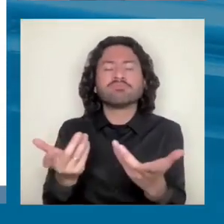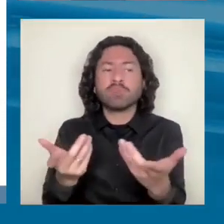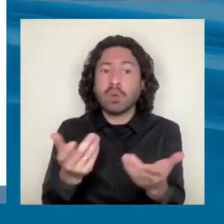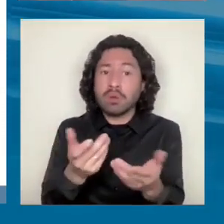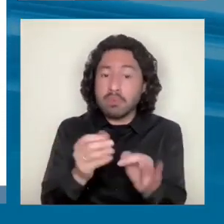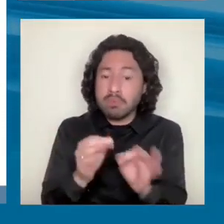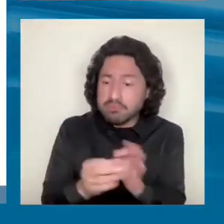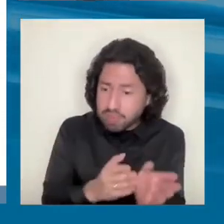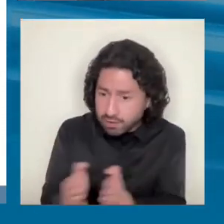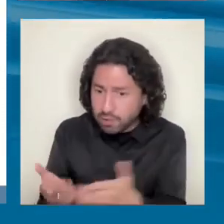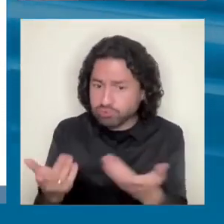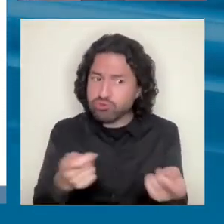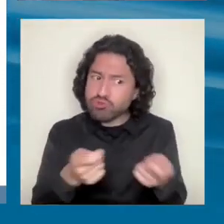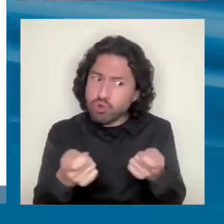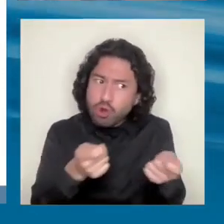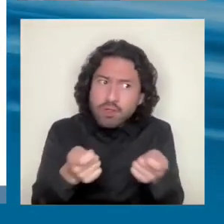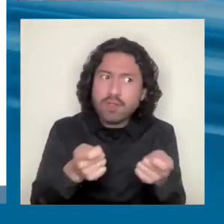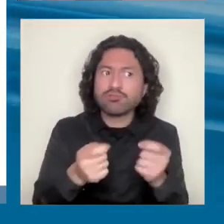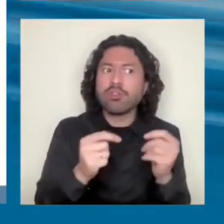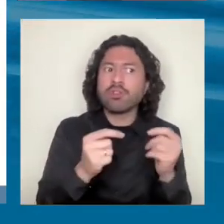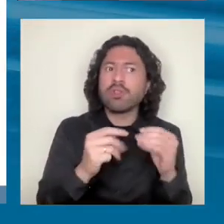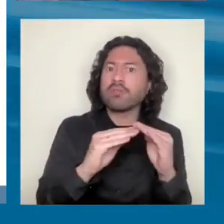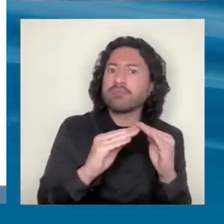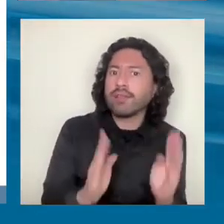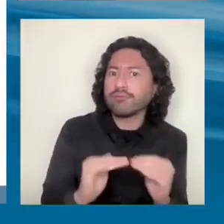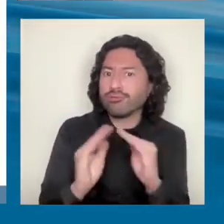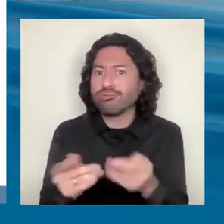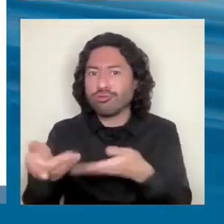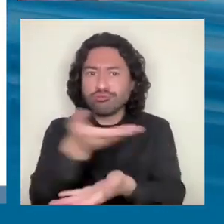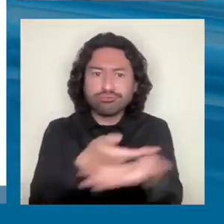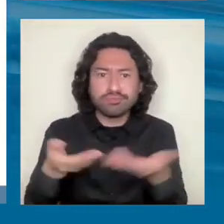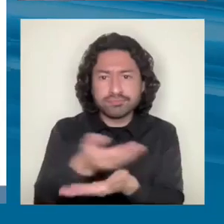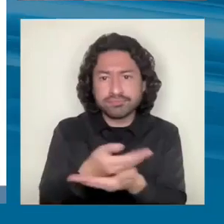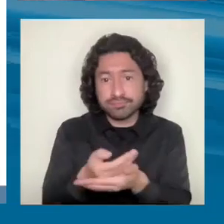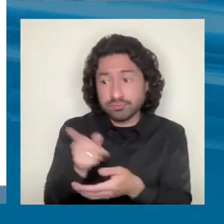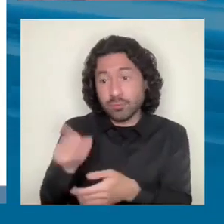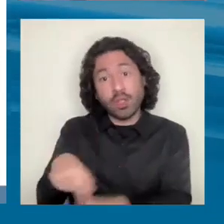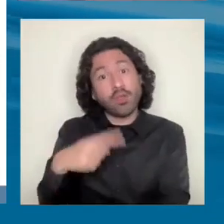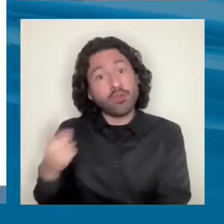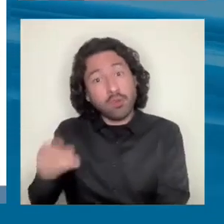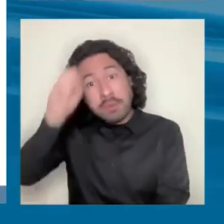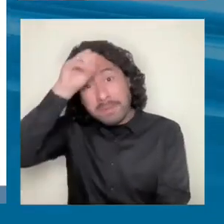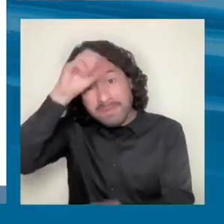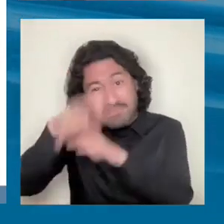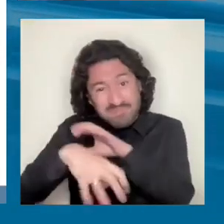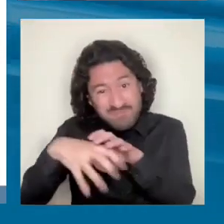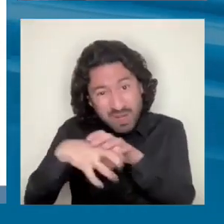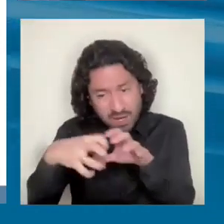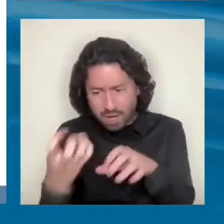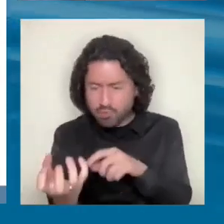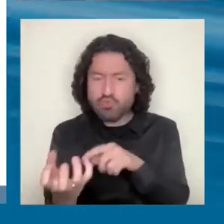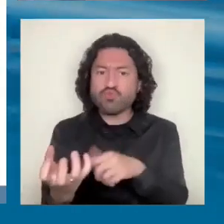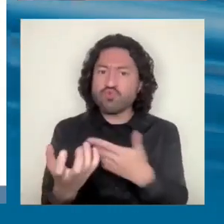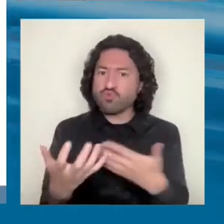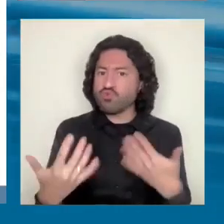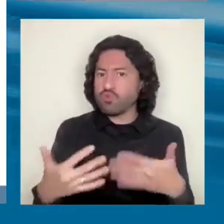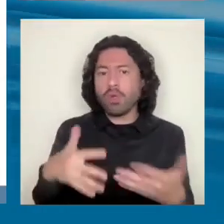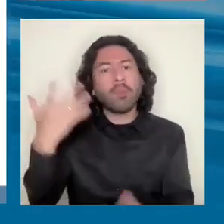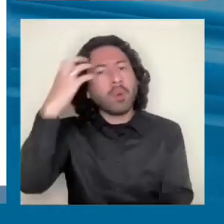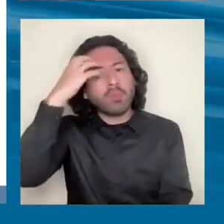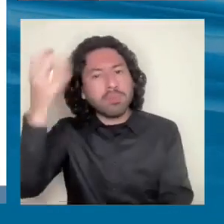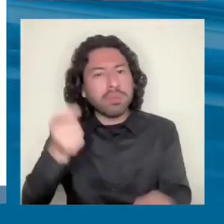interinstitucional. En minerales estratégicos el tema de la gobernanza, de la explotación